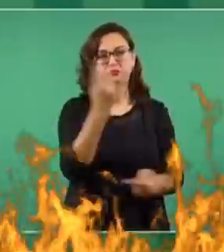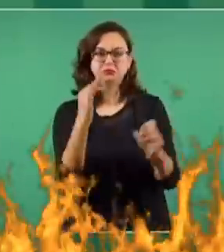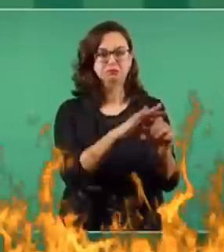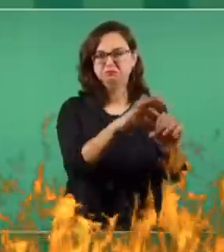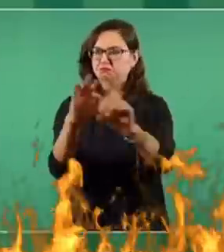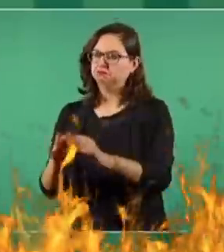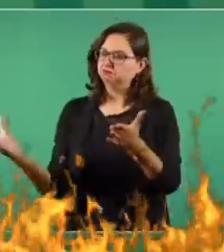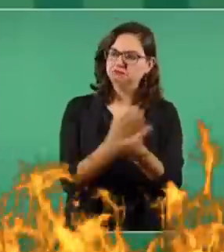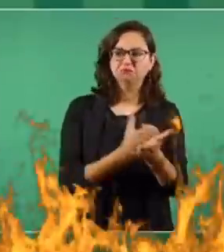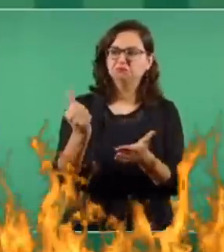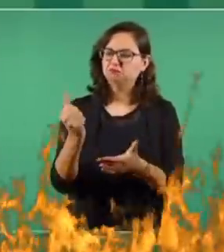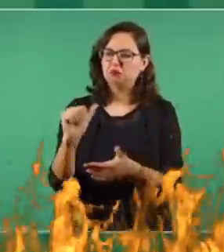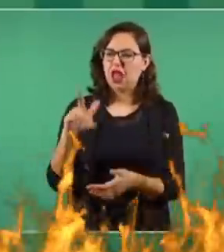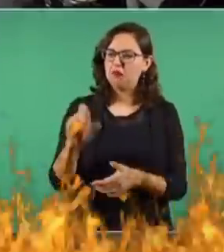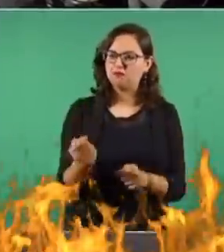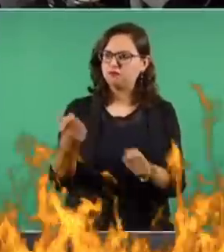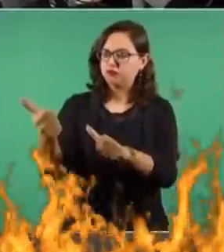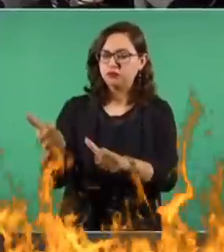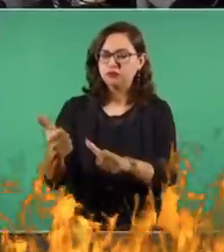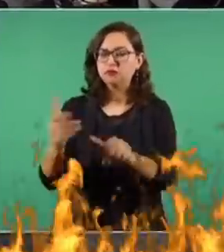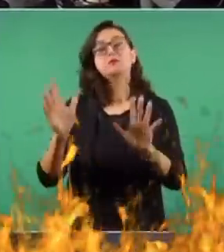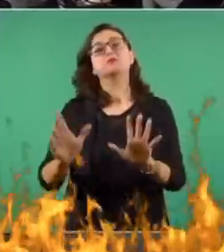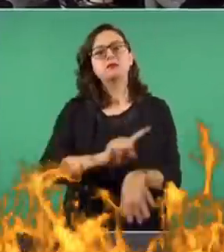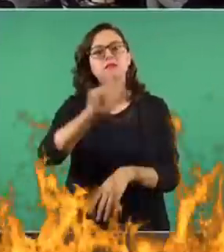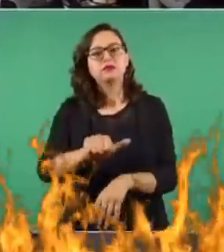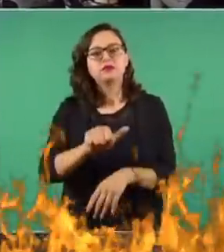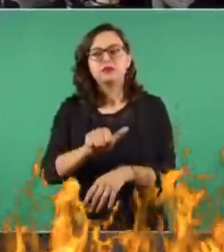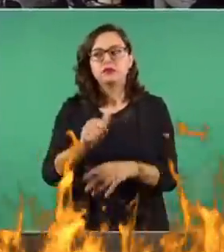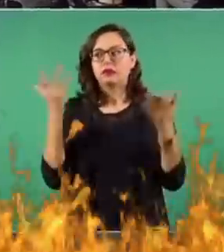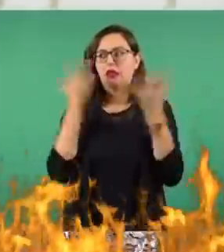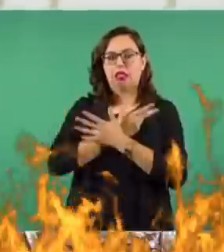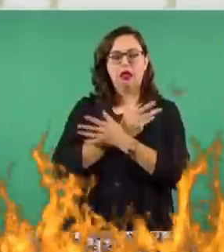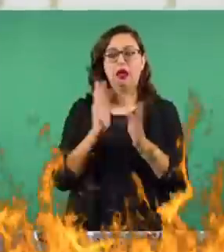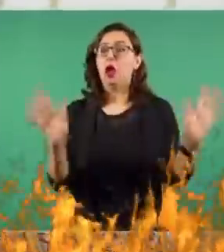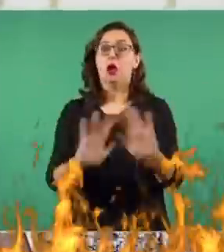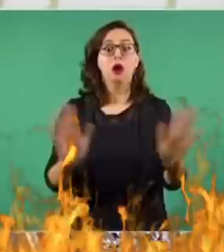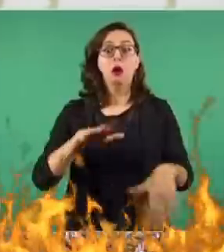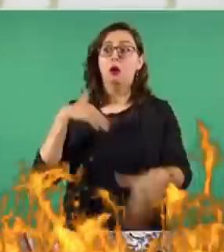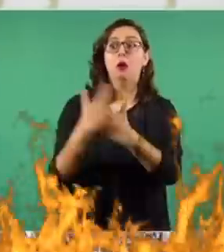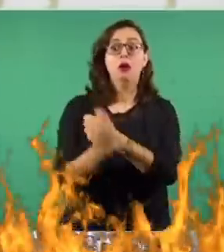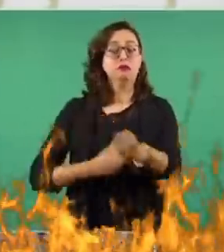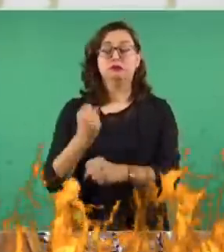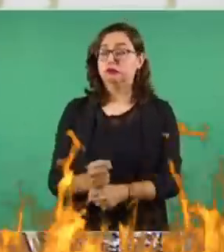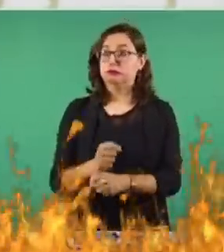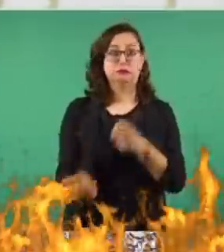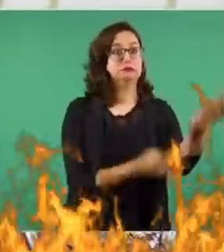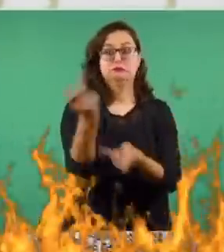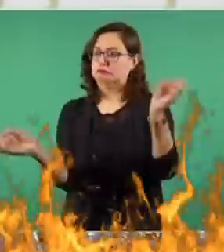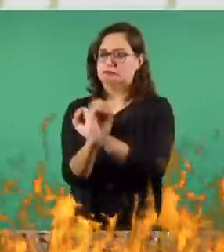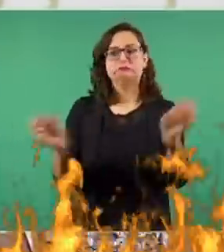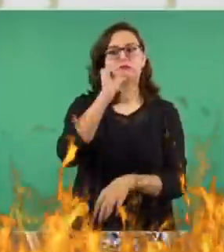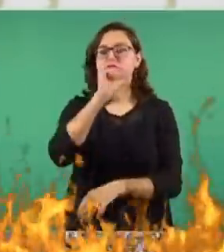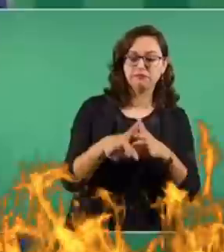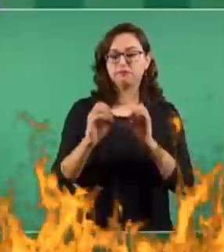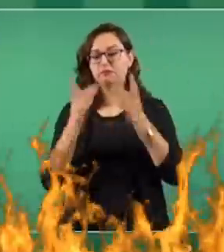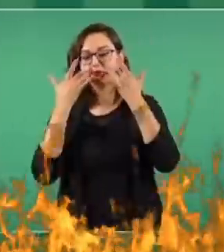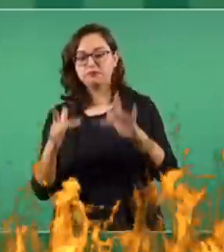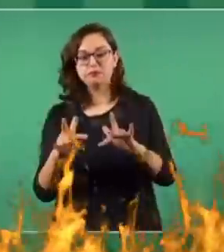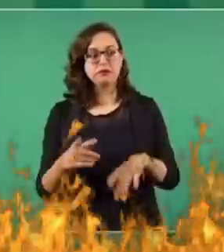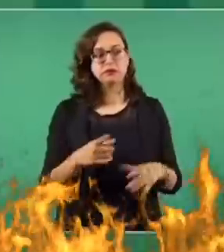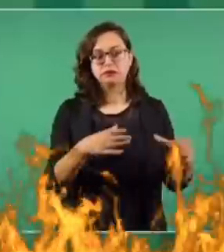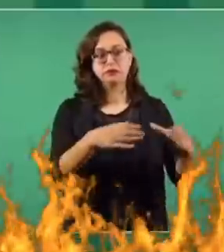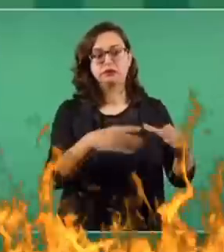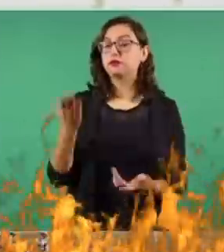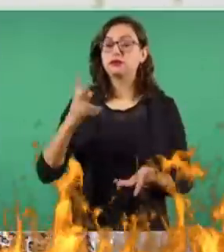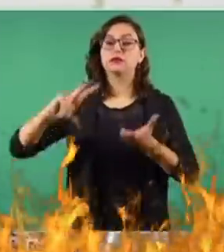¿Qué sucedió? Cambiaron. Y ya no quieren que se lleve a cabo la consulta. Ahora ya